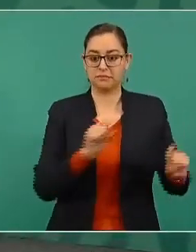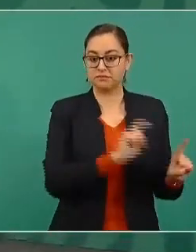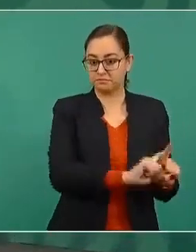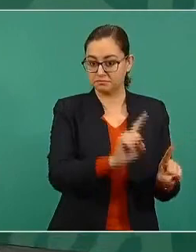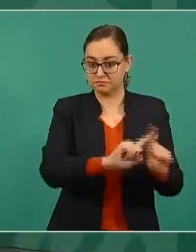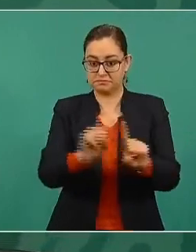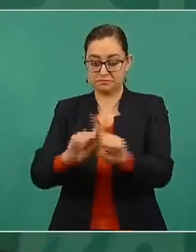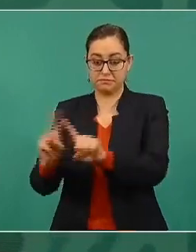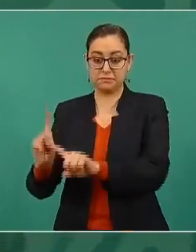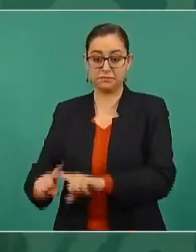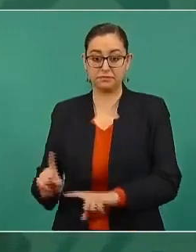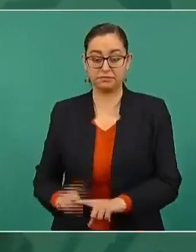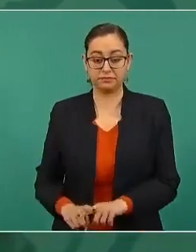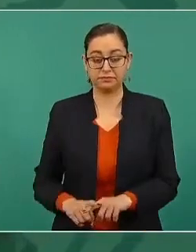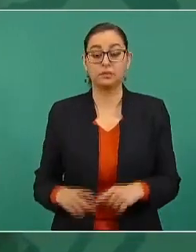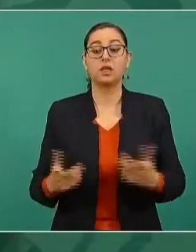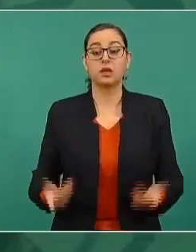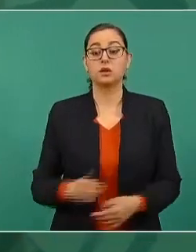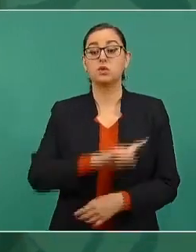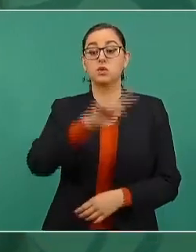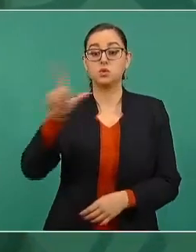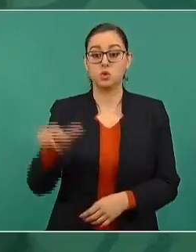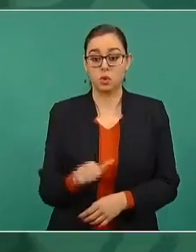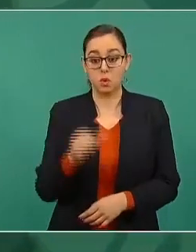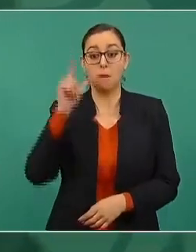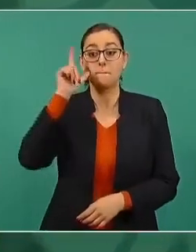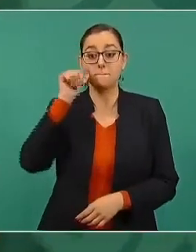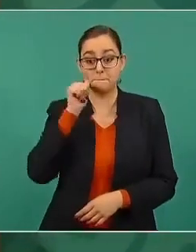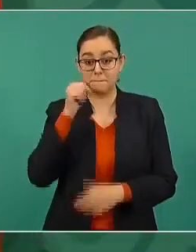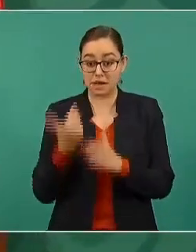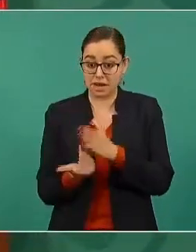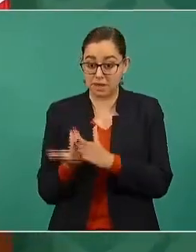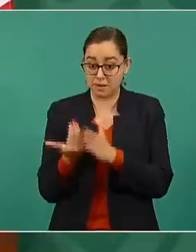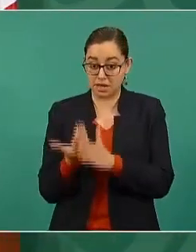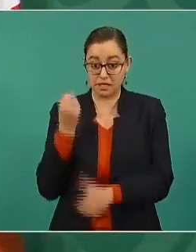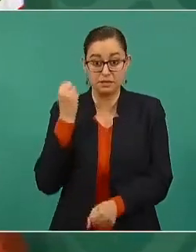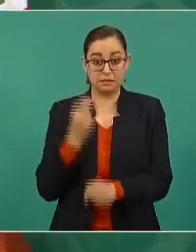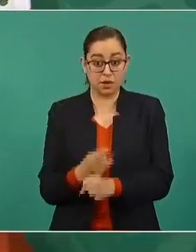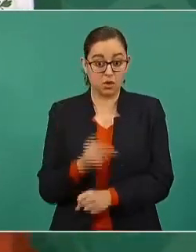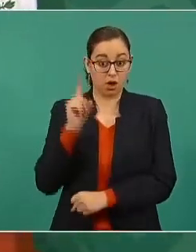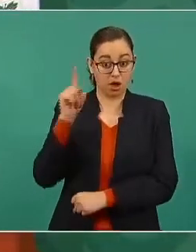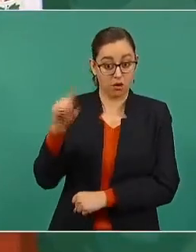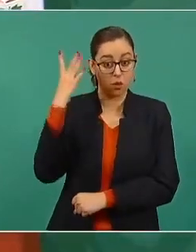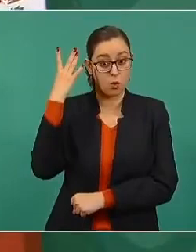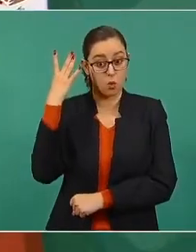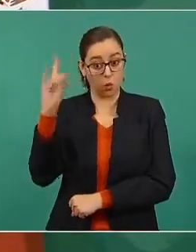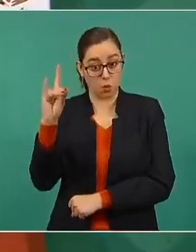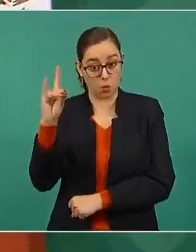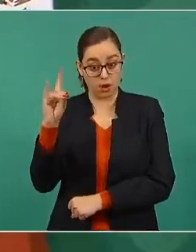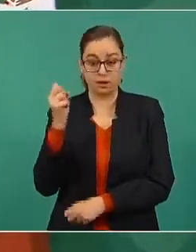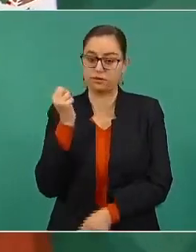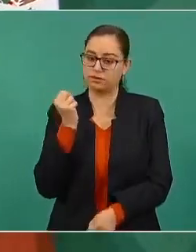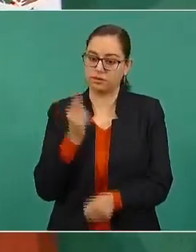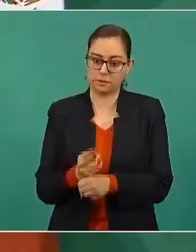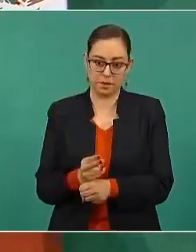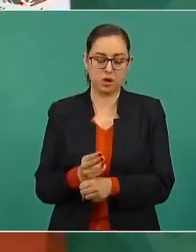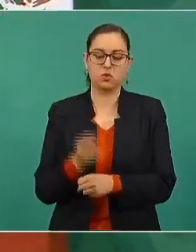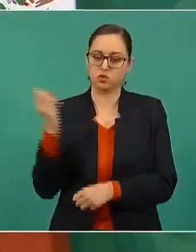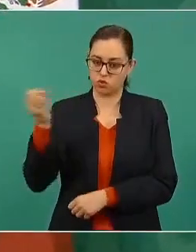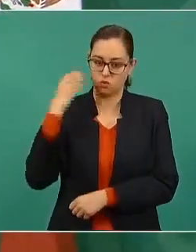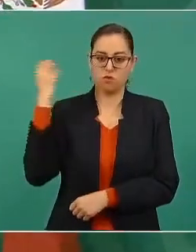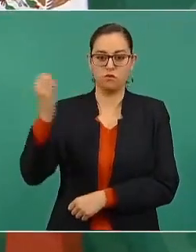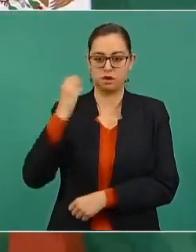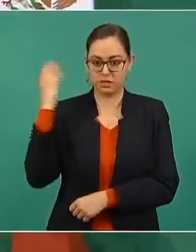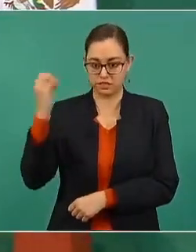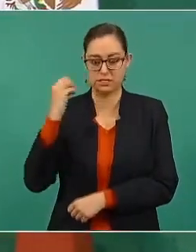conferencia en Cuernavaca desde muy temprano y vamos a iniciar toda una gira que